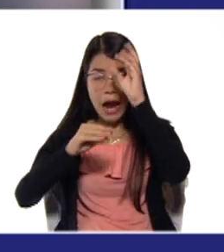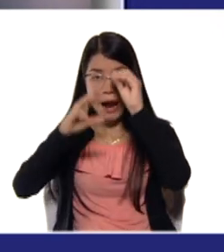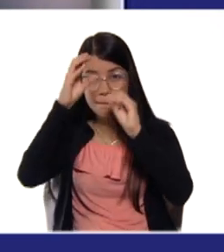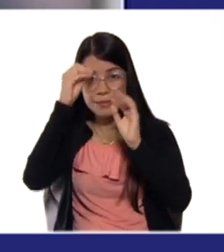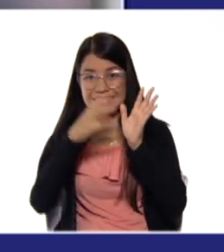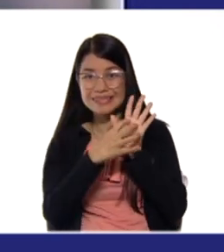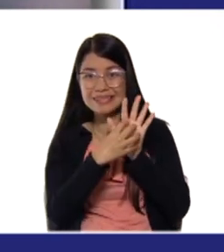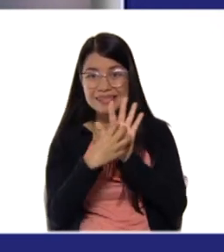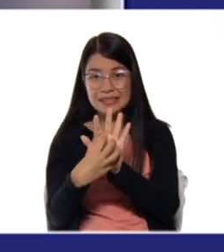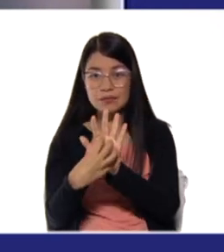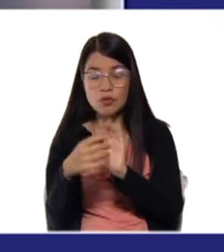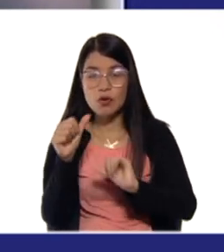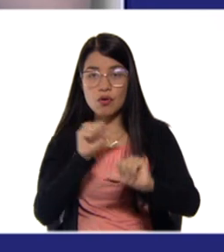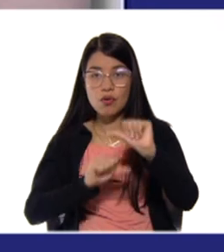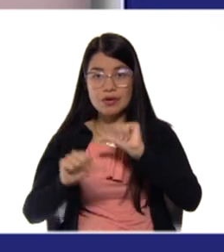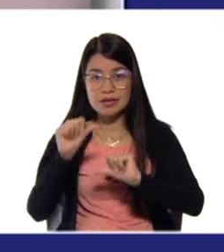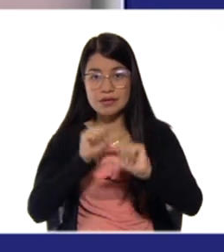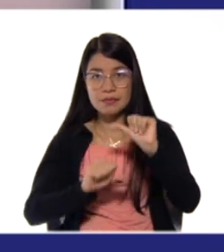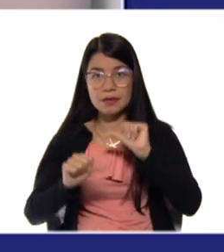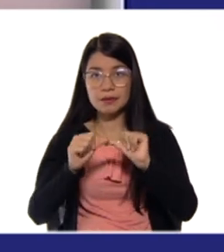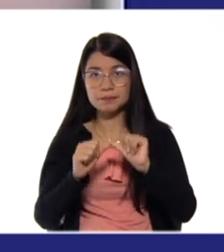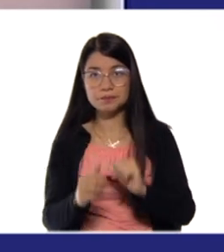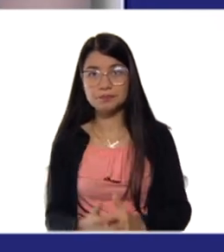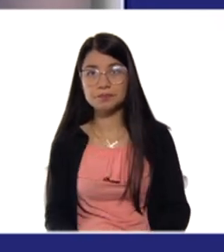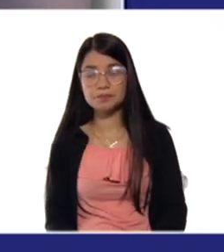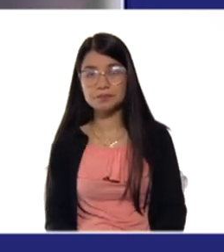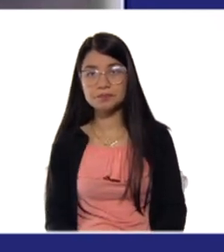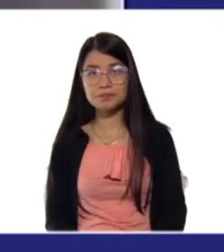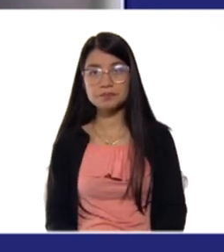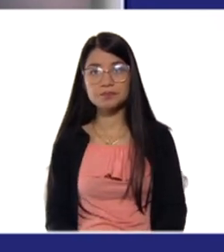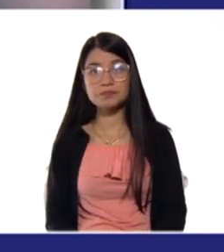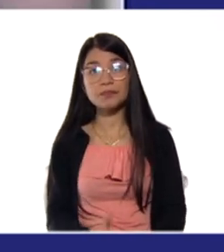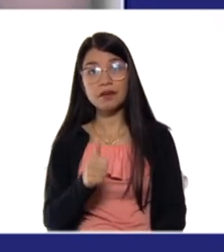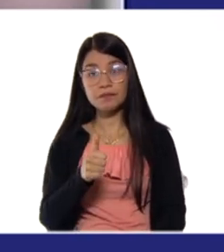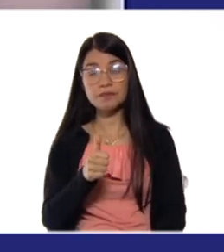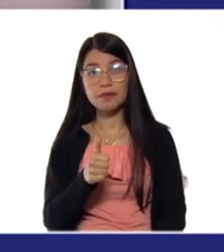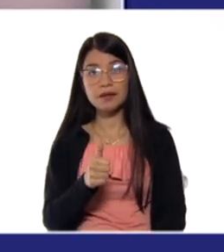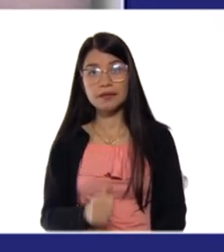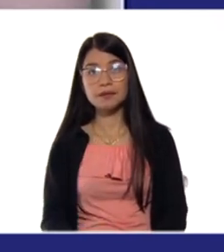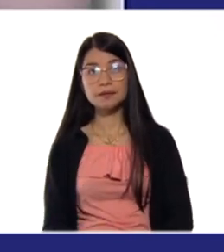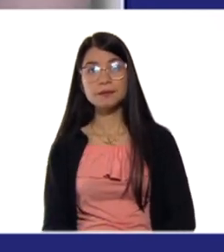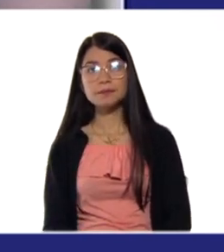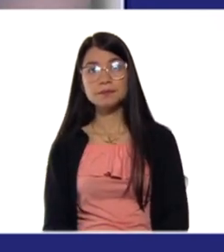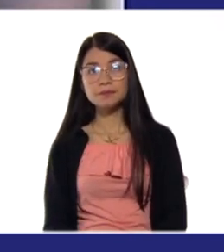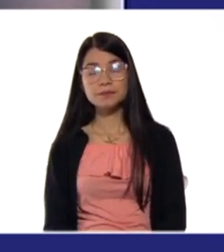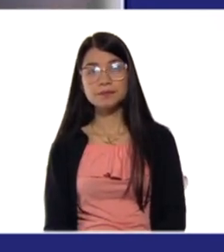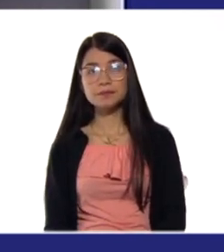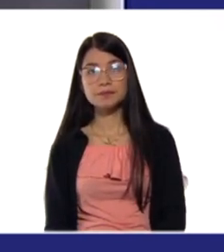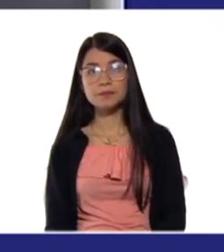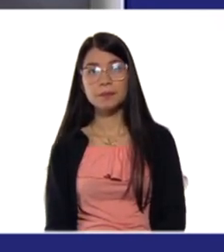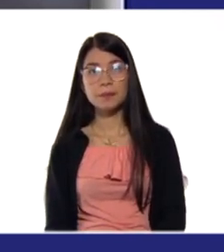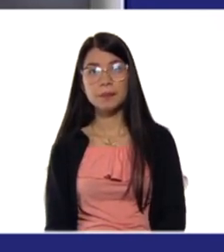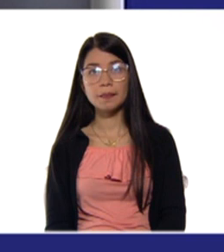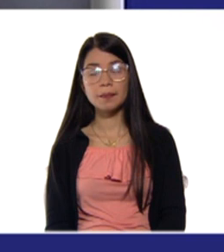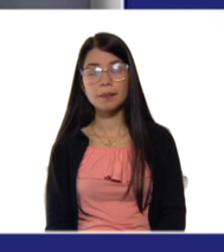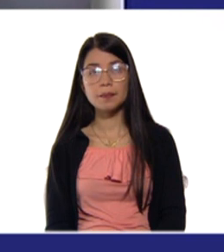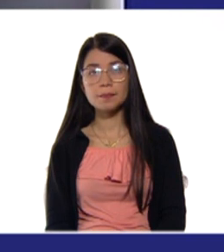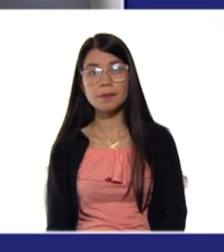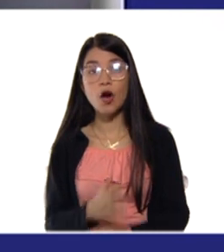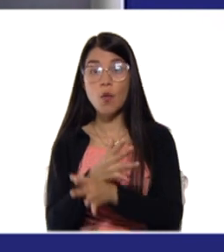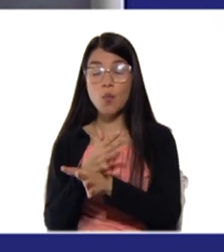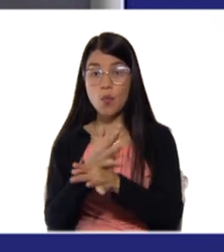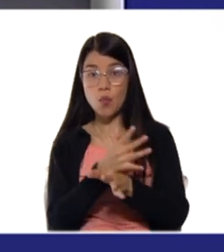en las reacciones químicas orgánicas. Muy bien, por acá les presento el juego didáctico.